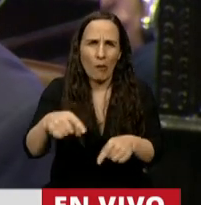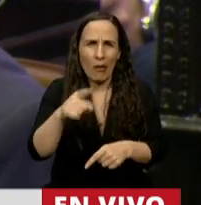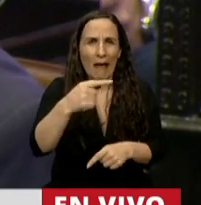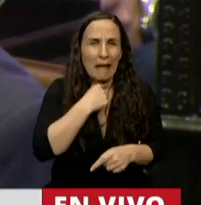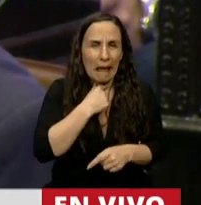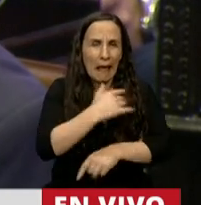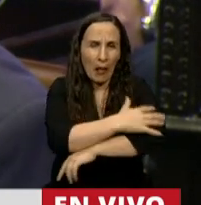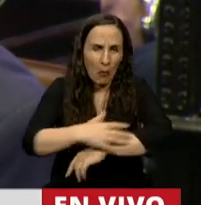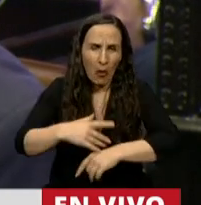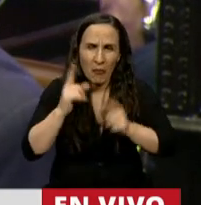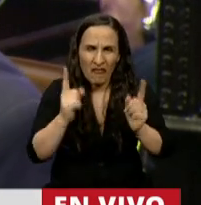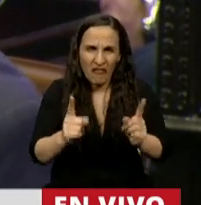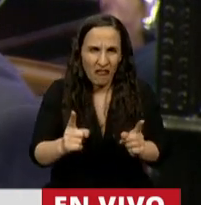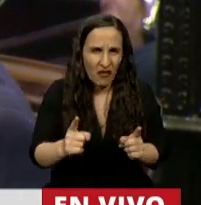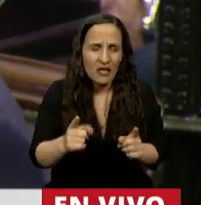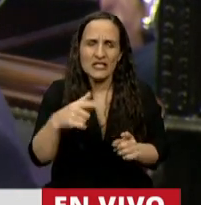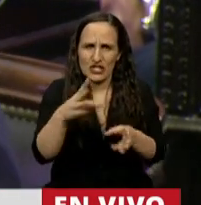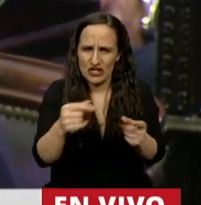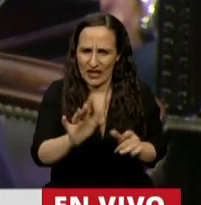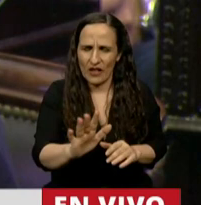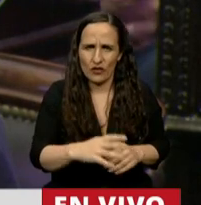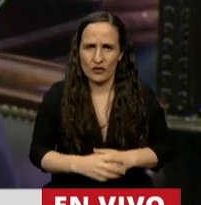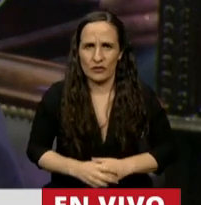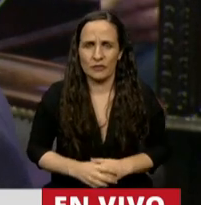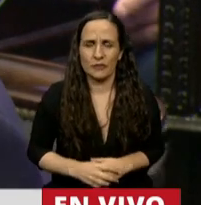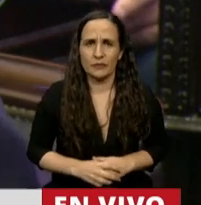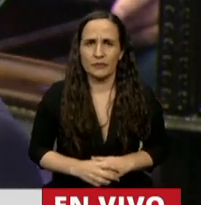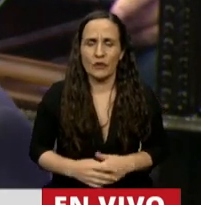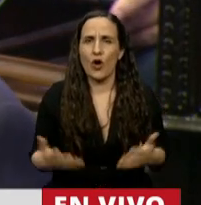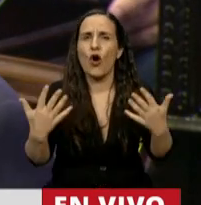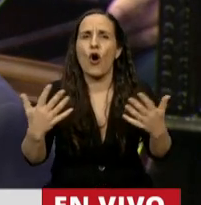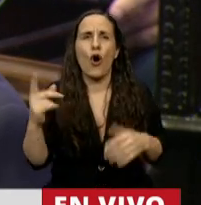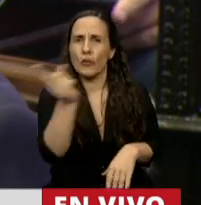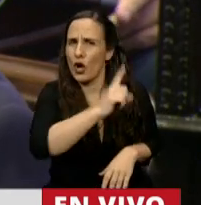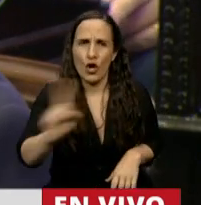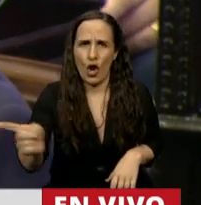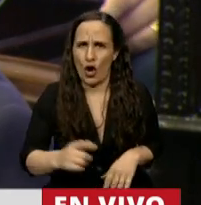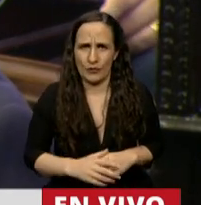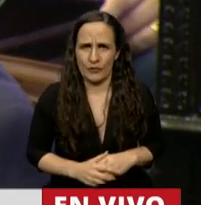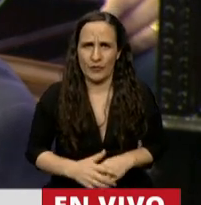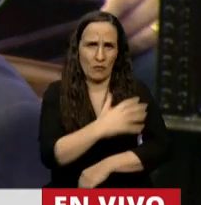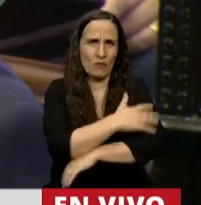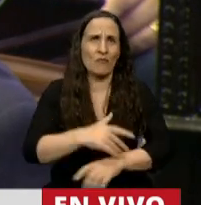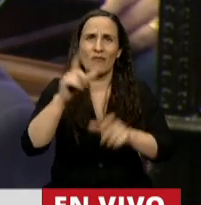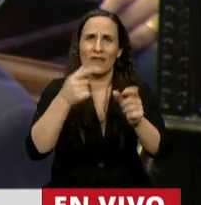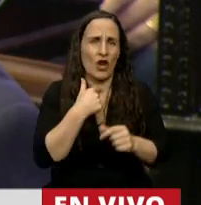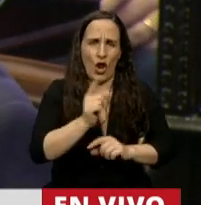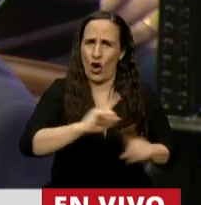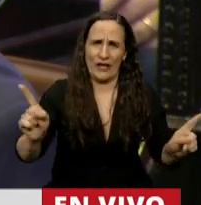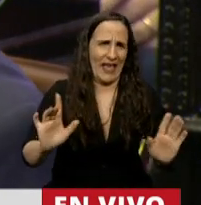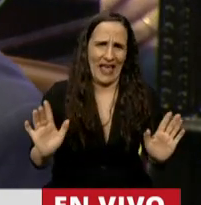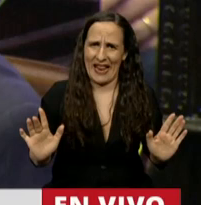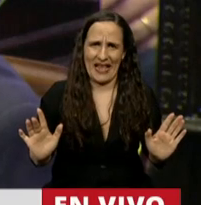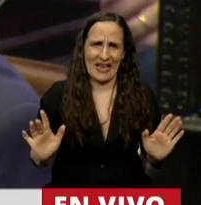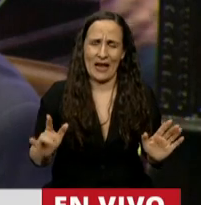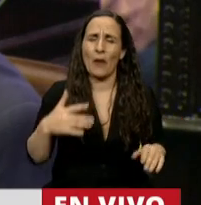seguir siendo pobres? Ya redondeo, señor Presidente. Por supuesto que no quieren seguir siendo pobres y no quieren tener